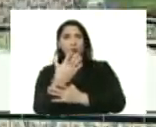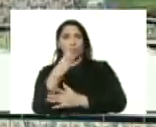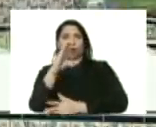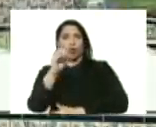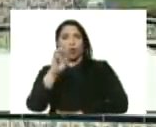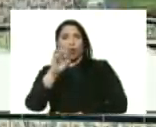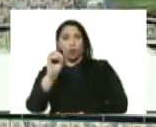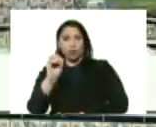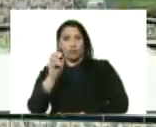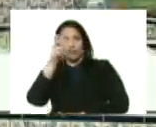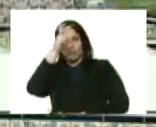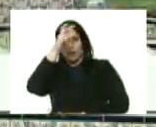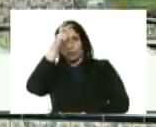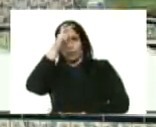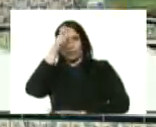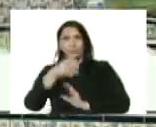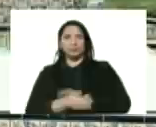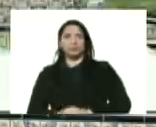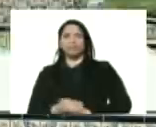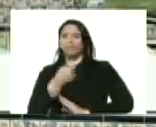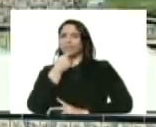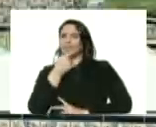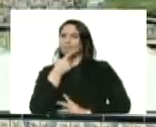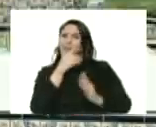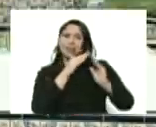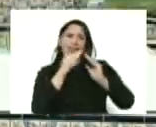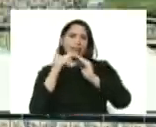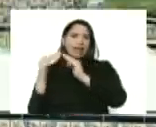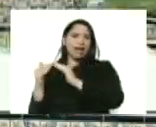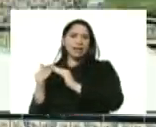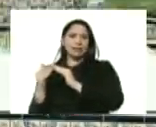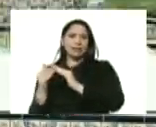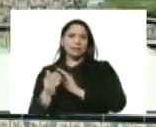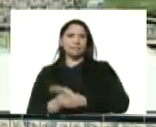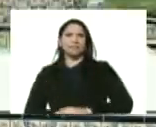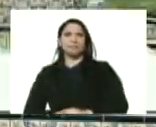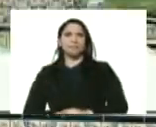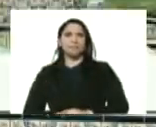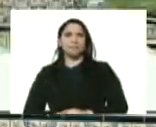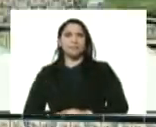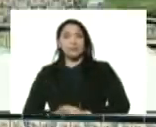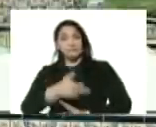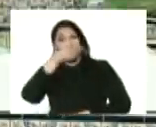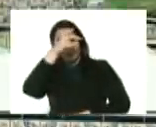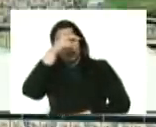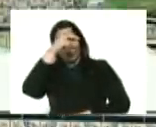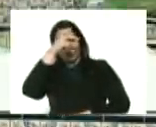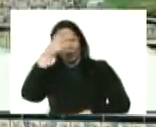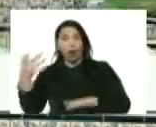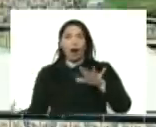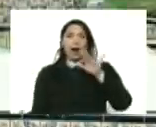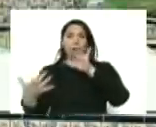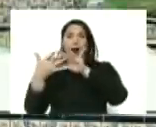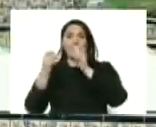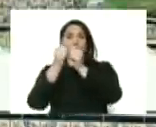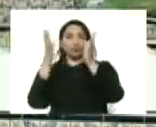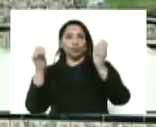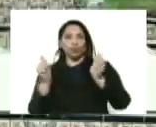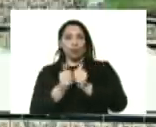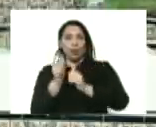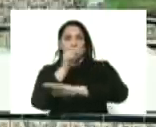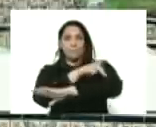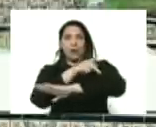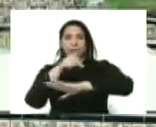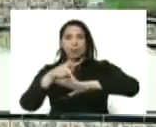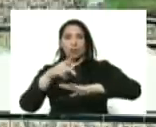Falcón hermosas viviendas tetrafamiliares de Falcón Anzuategui allá en la parroquia